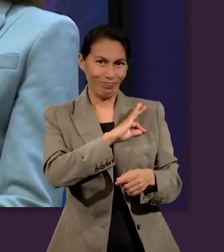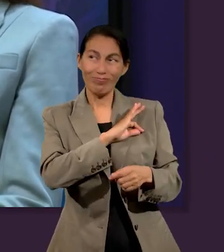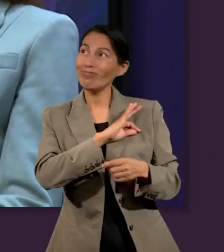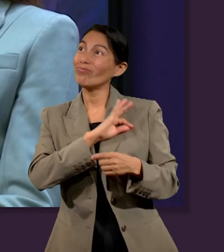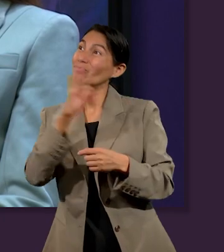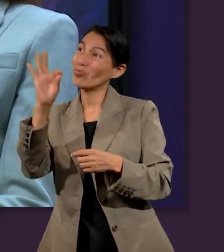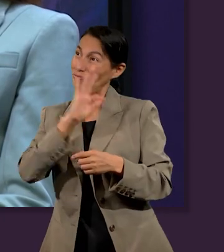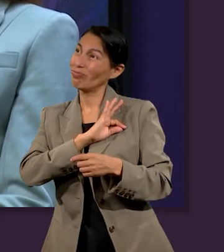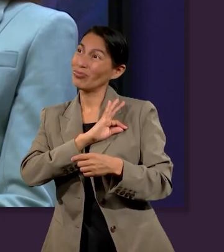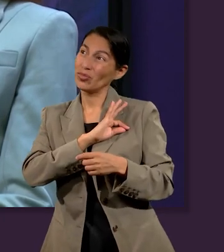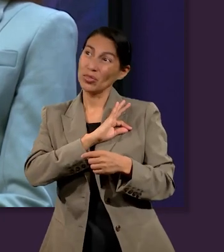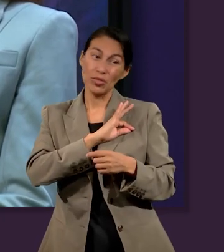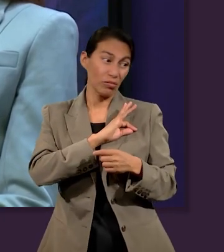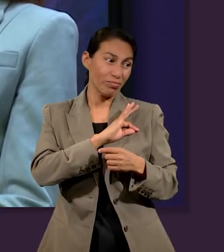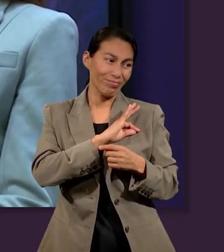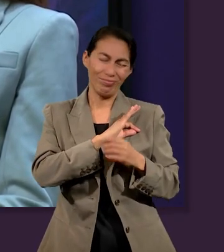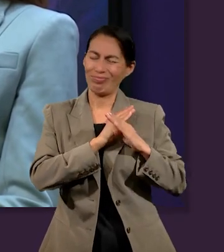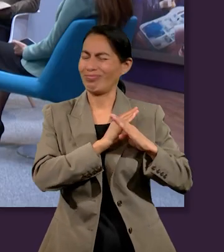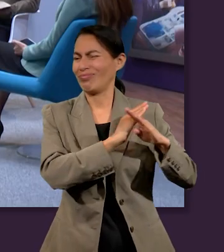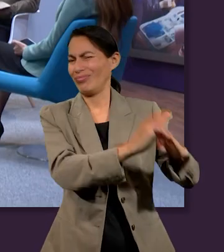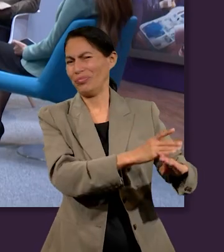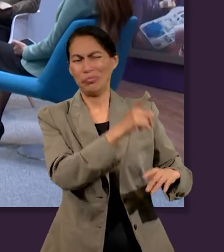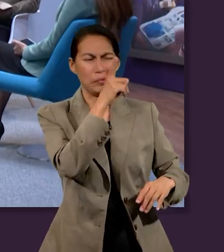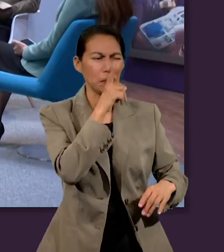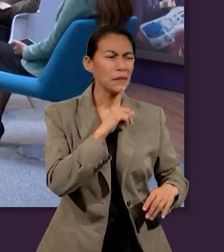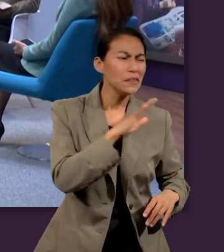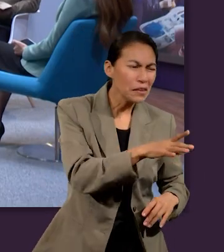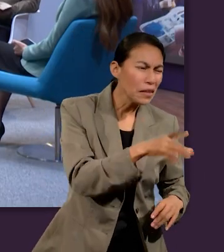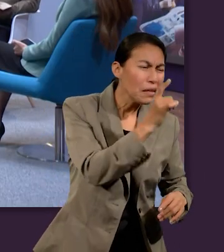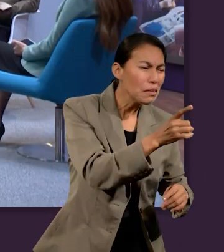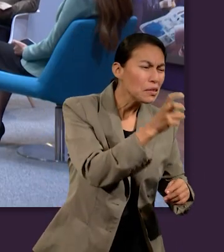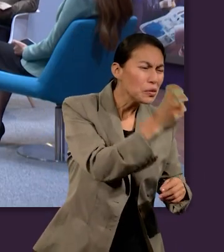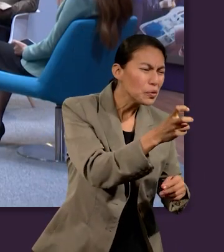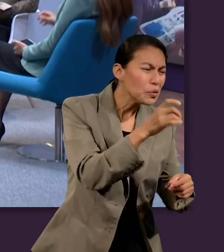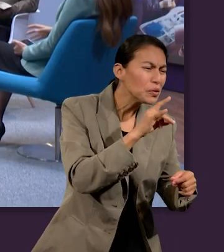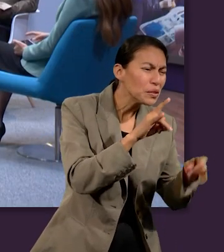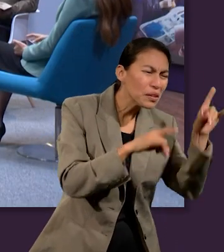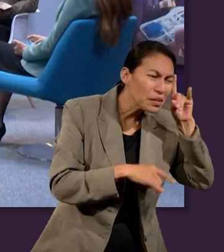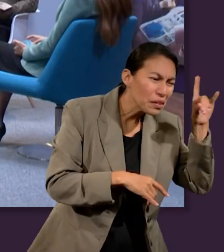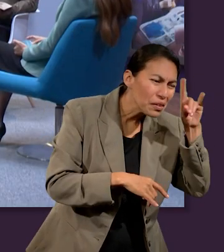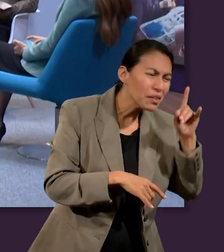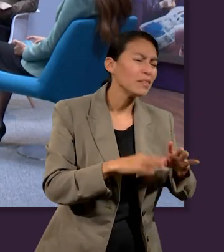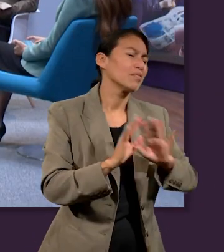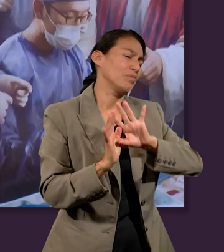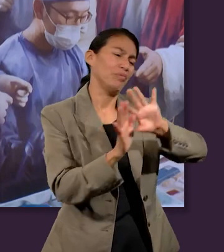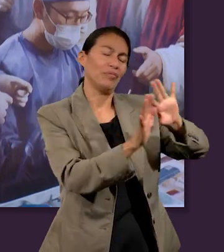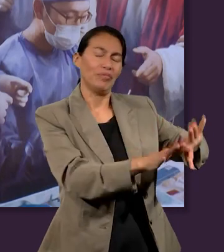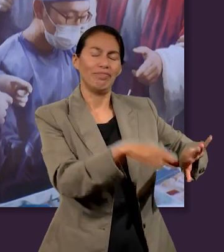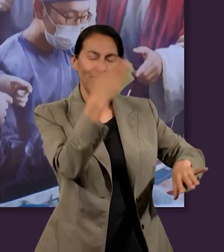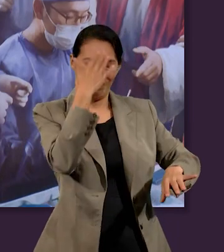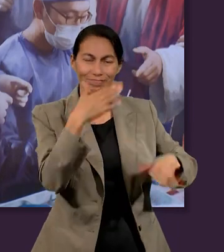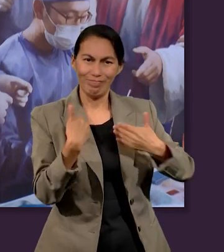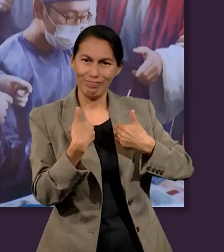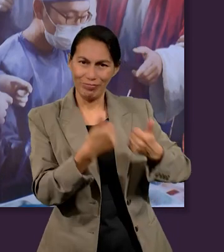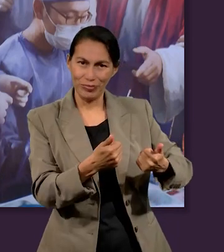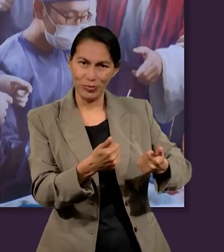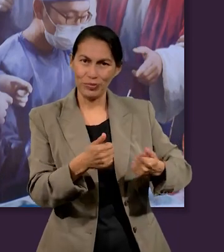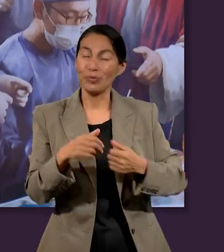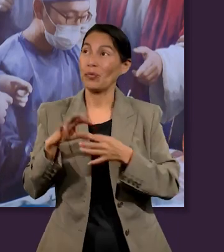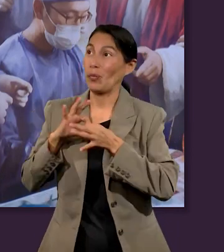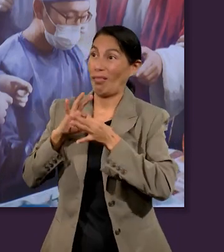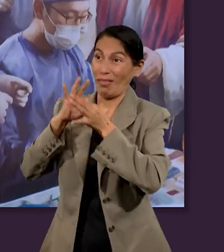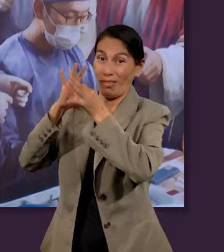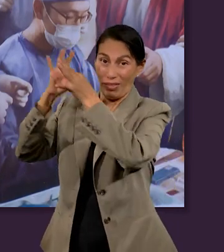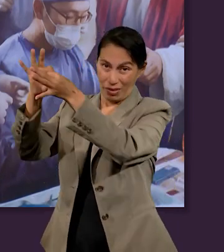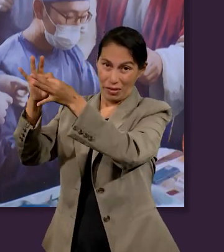eso no existe. Sí, yo agregaría como hablé al principio, podemos relacionarnos